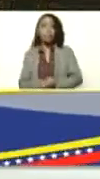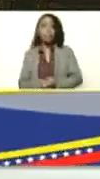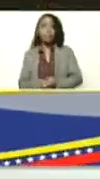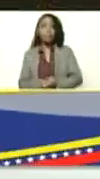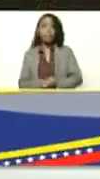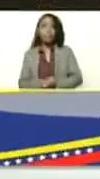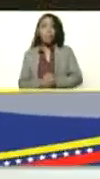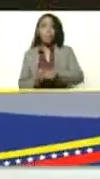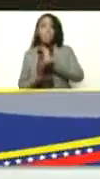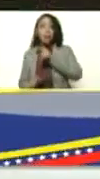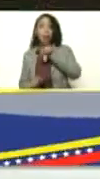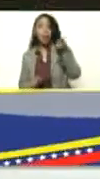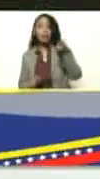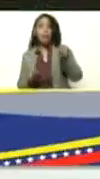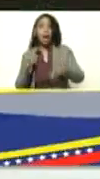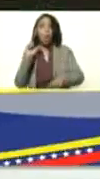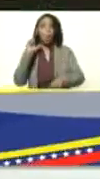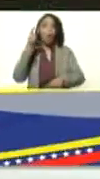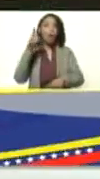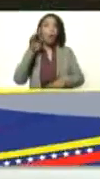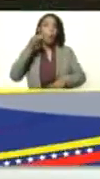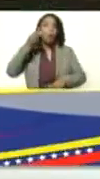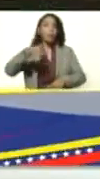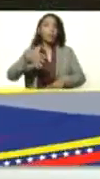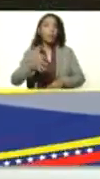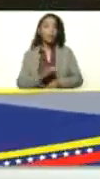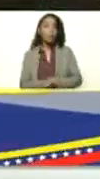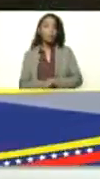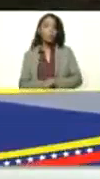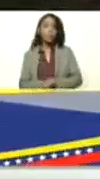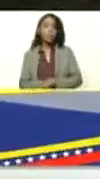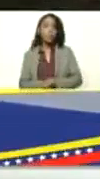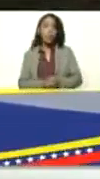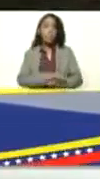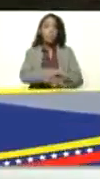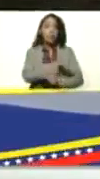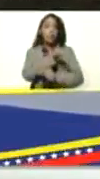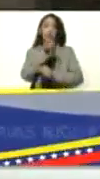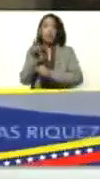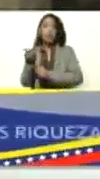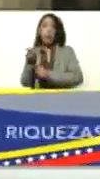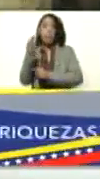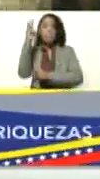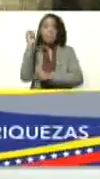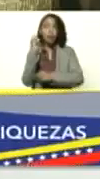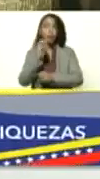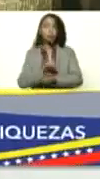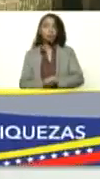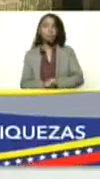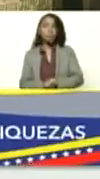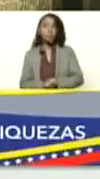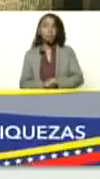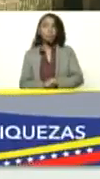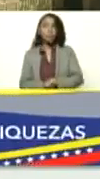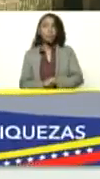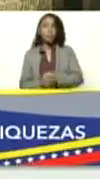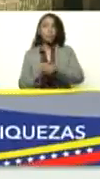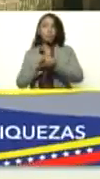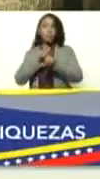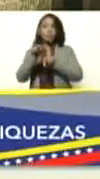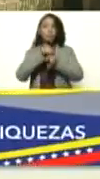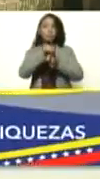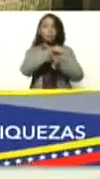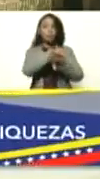Para allá, Guarenas, Guatire. Y para allá, Petare. Allá está el municipio de